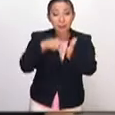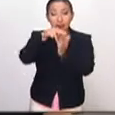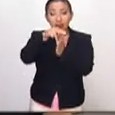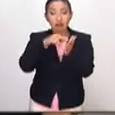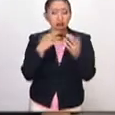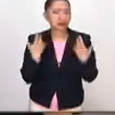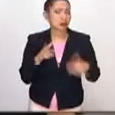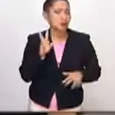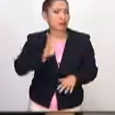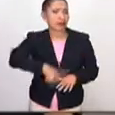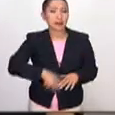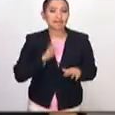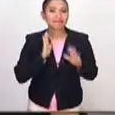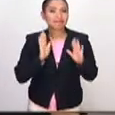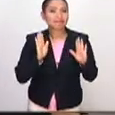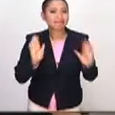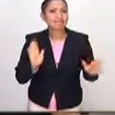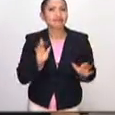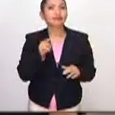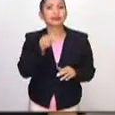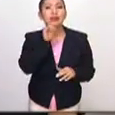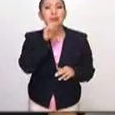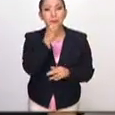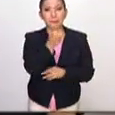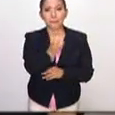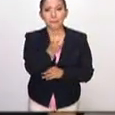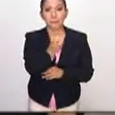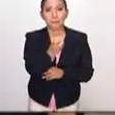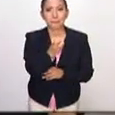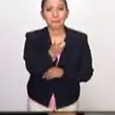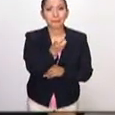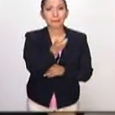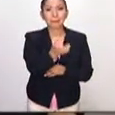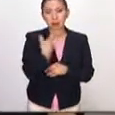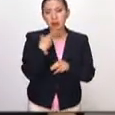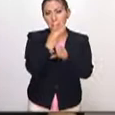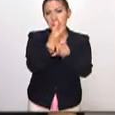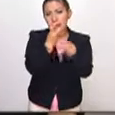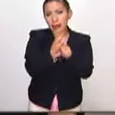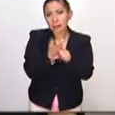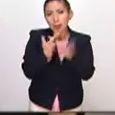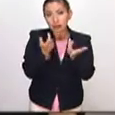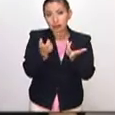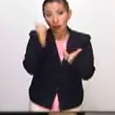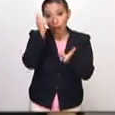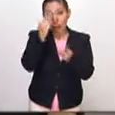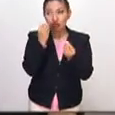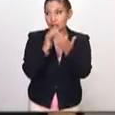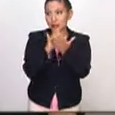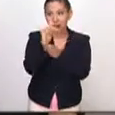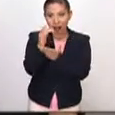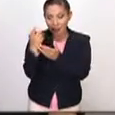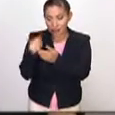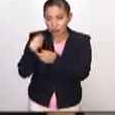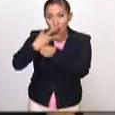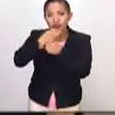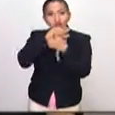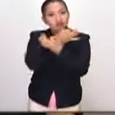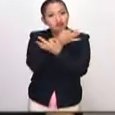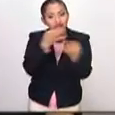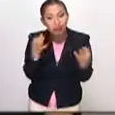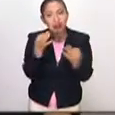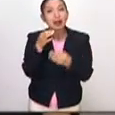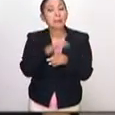absolutamente un privilegio y es por ello que los invitamos, es por ello que damos las gracias a ustedes que nos divulgan,